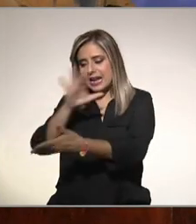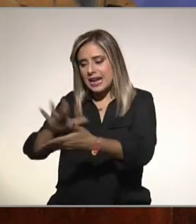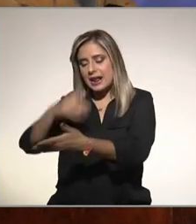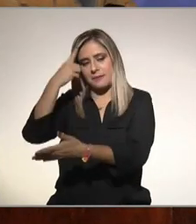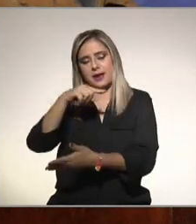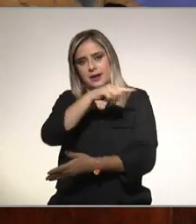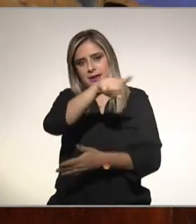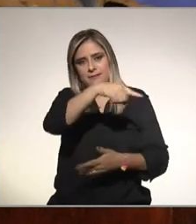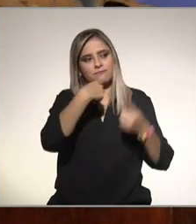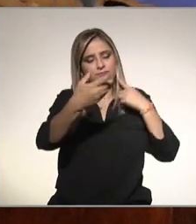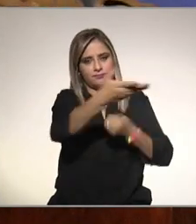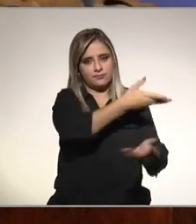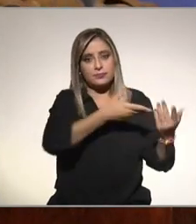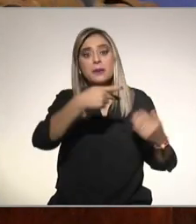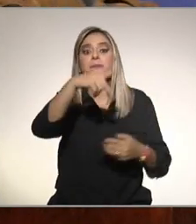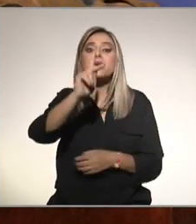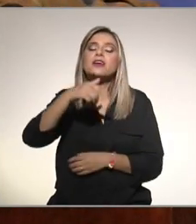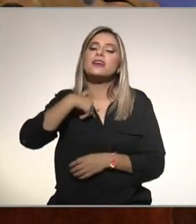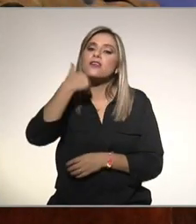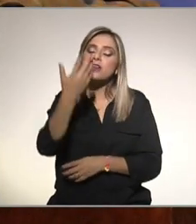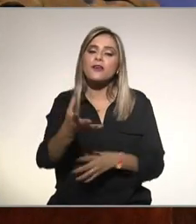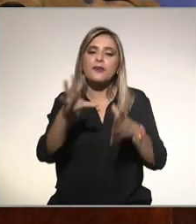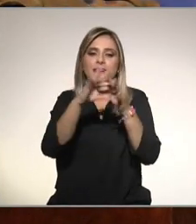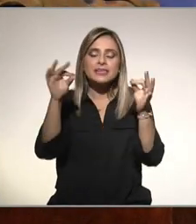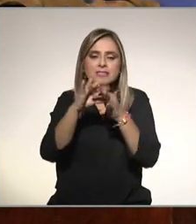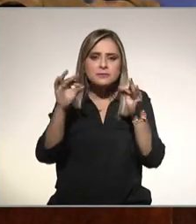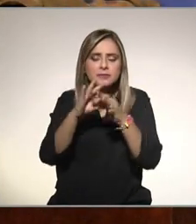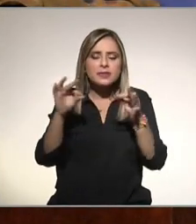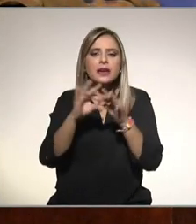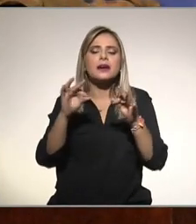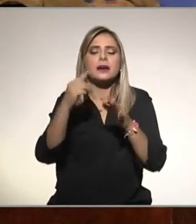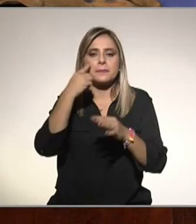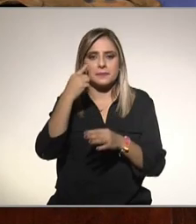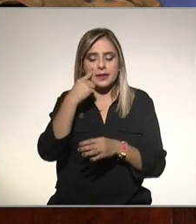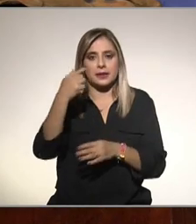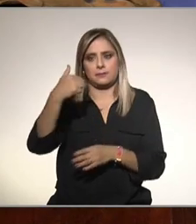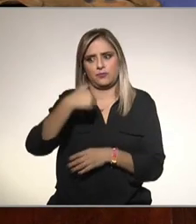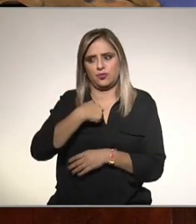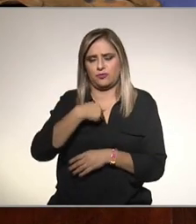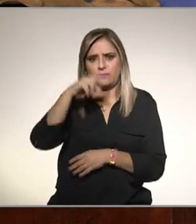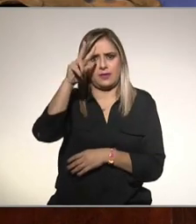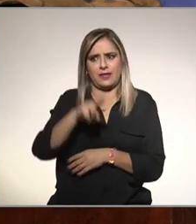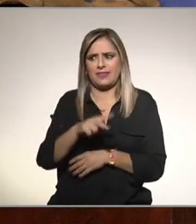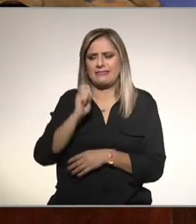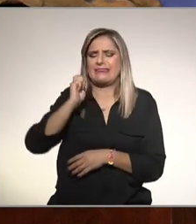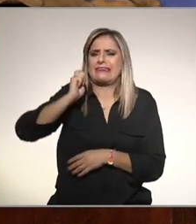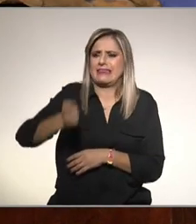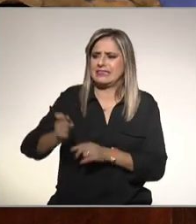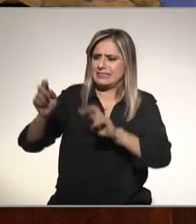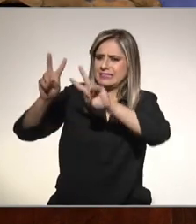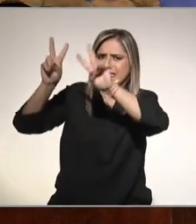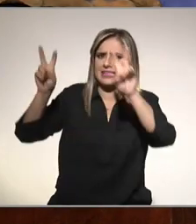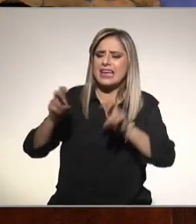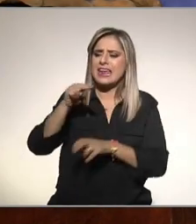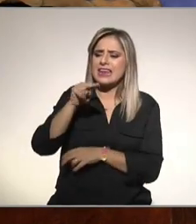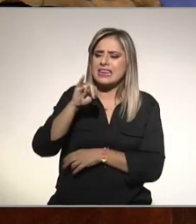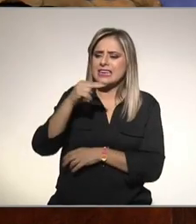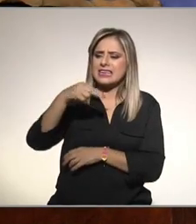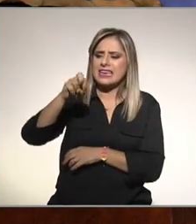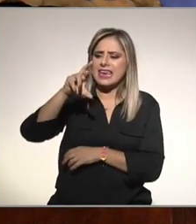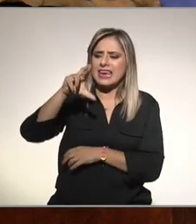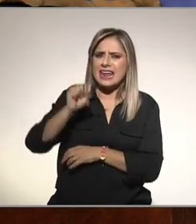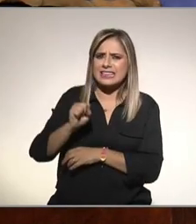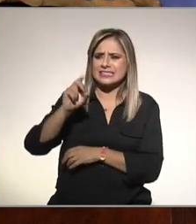quiero invitarle a la cartelera de diálogos en confianza yo jamás había escuchado hablar de este término de niñeras digitales